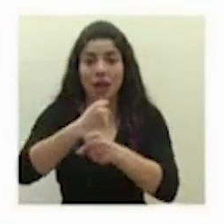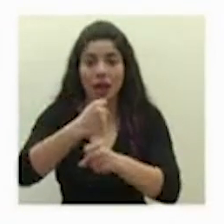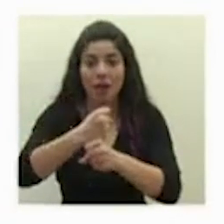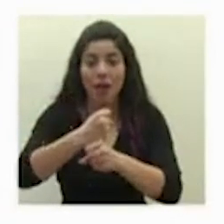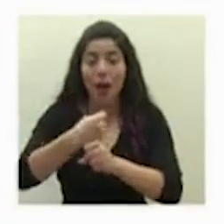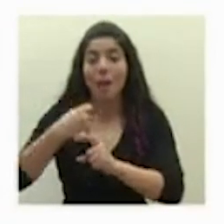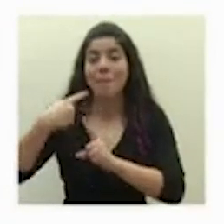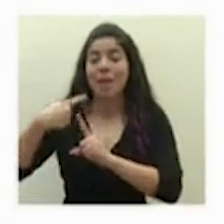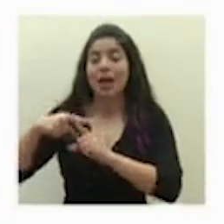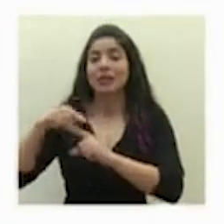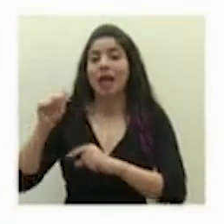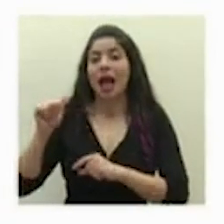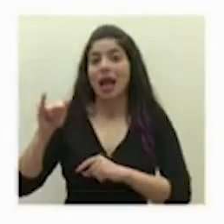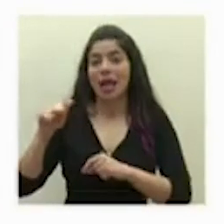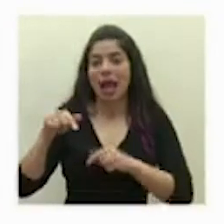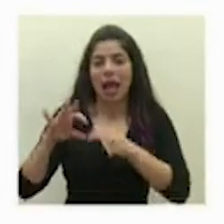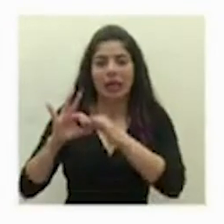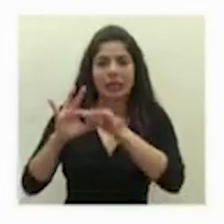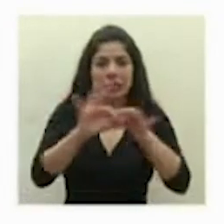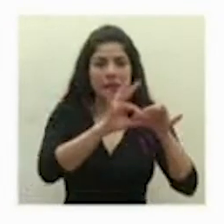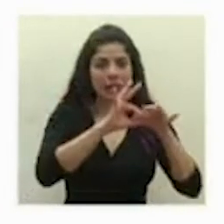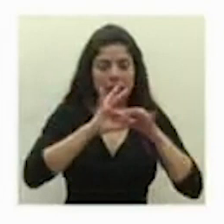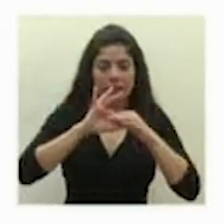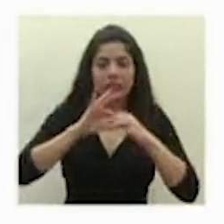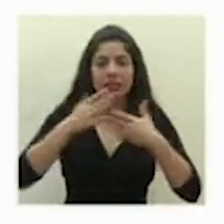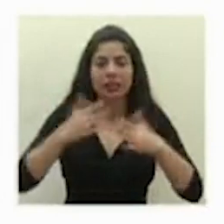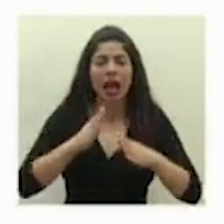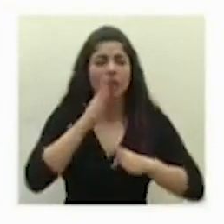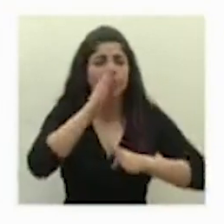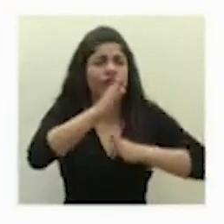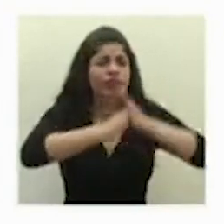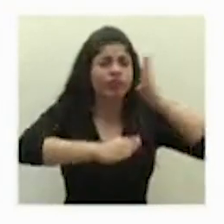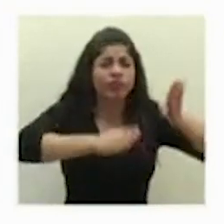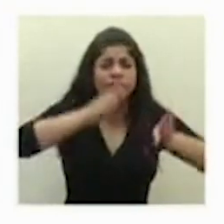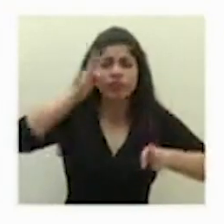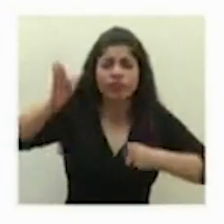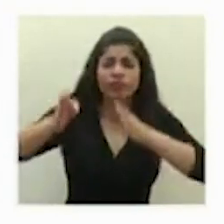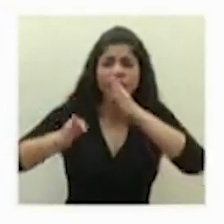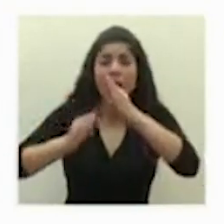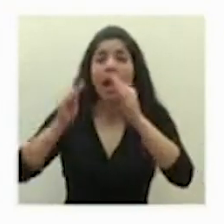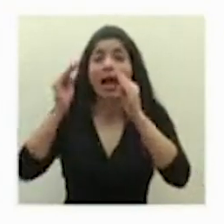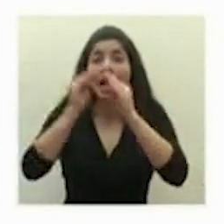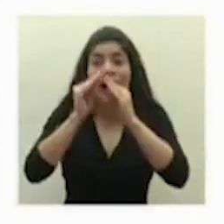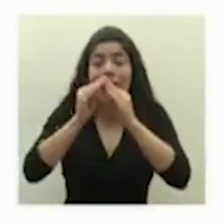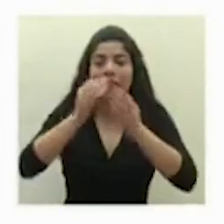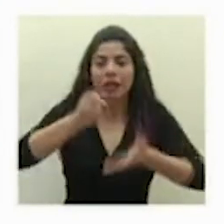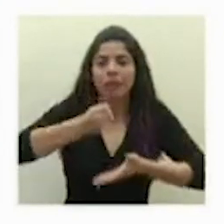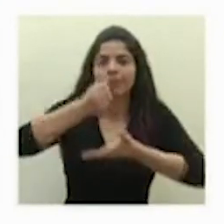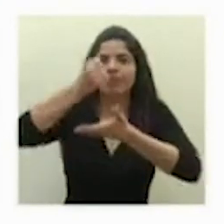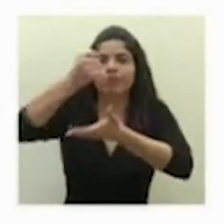y a IA hemos llegado a cada casa con una bolsa de alimentos pero también con